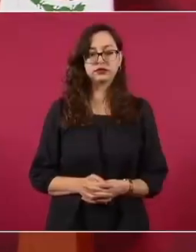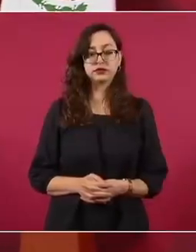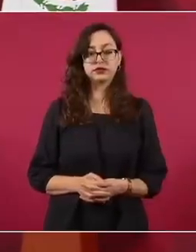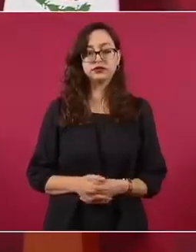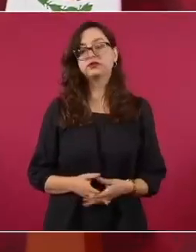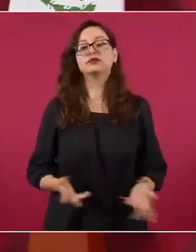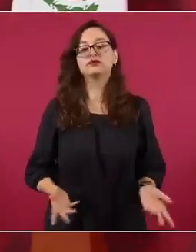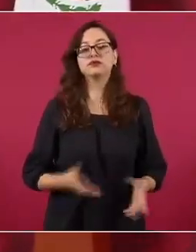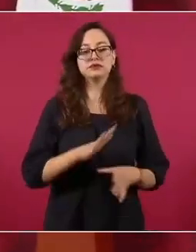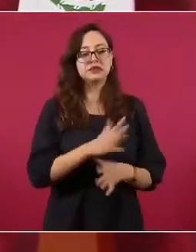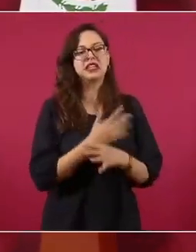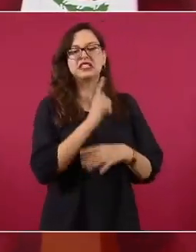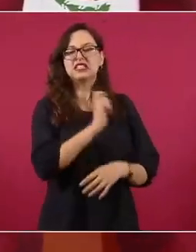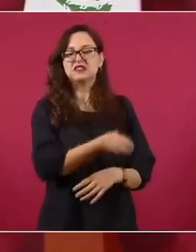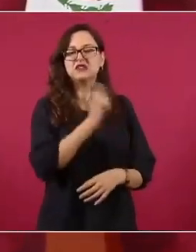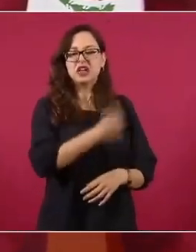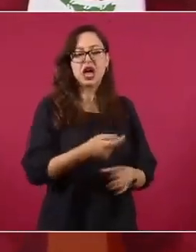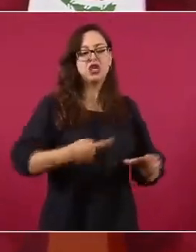fifís.